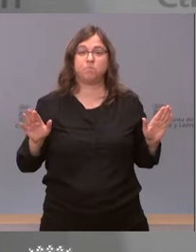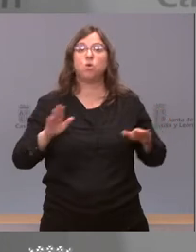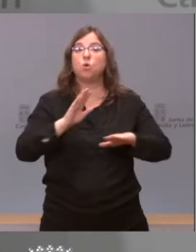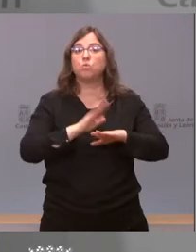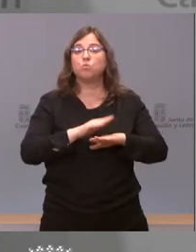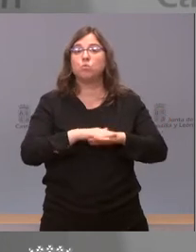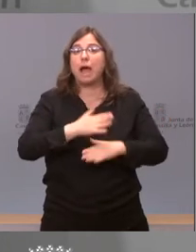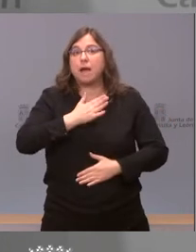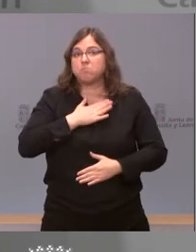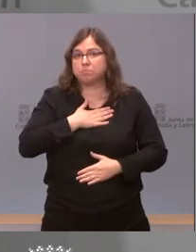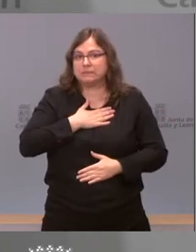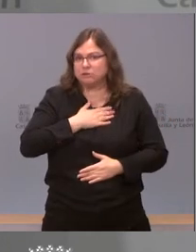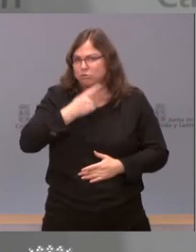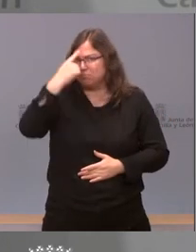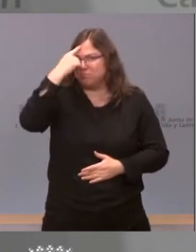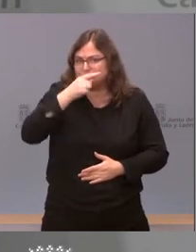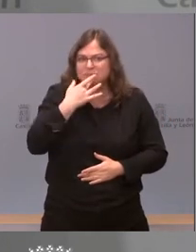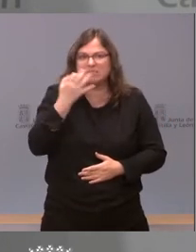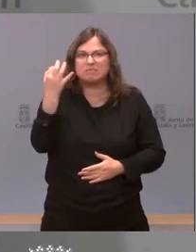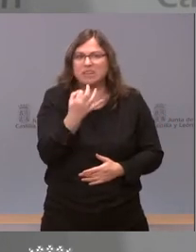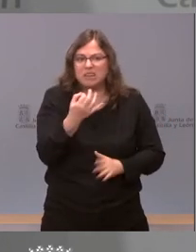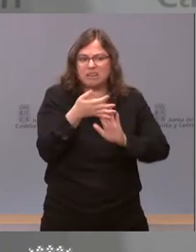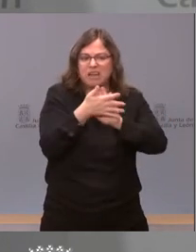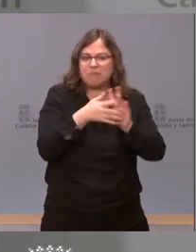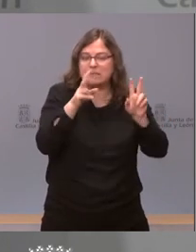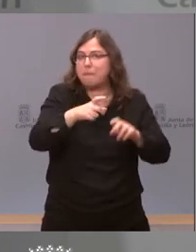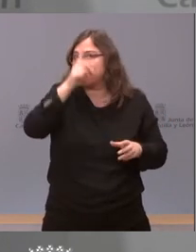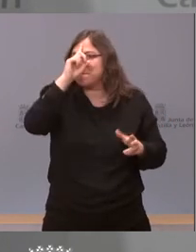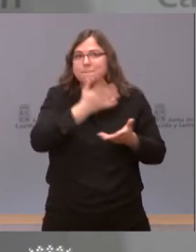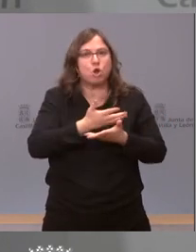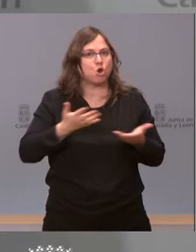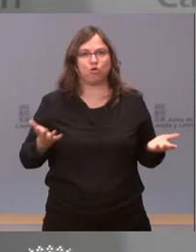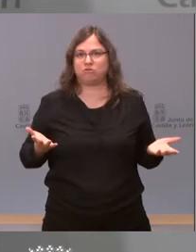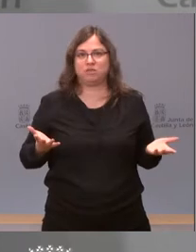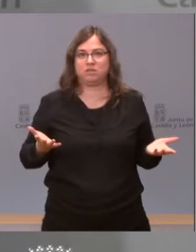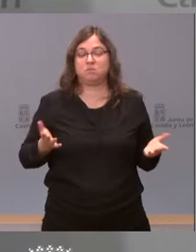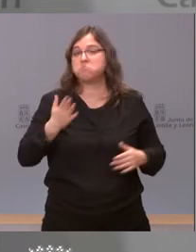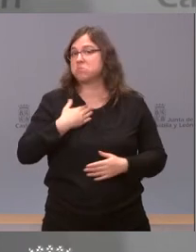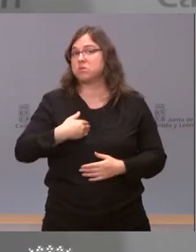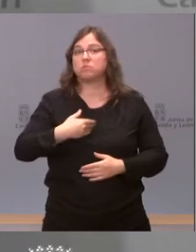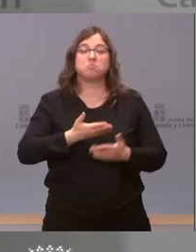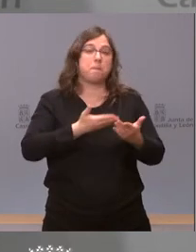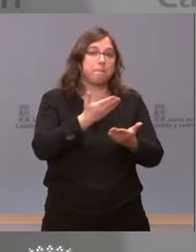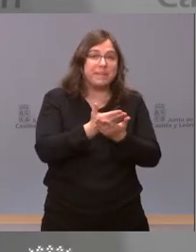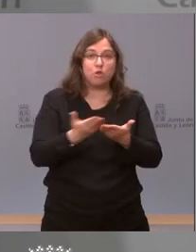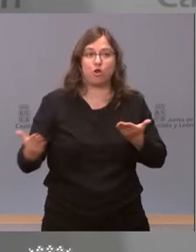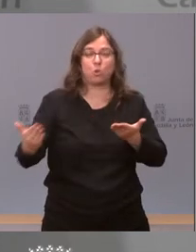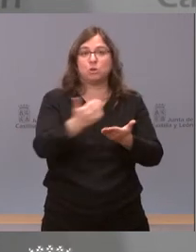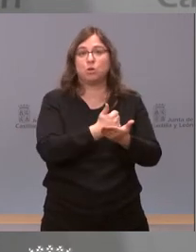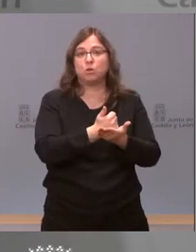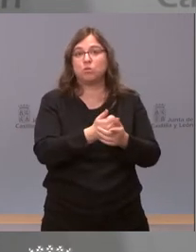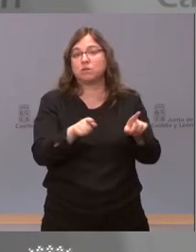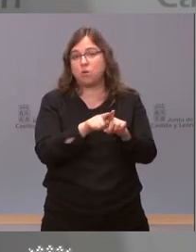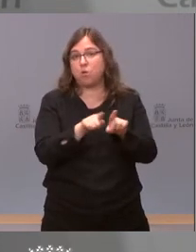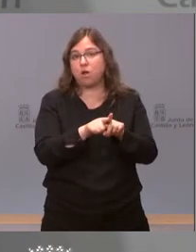no me consta a quién se refiere ni sé de quién habla por lo tanto yo insisto le pido a todo el mundo como le